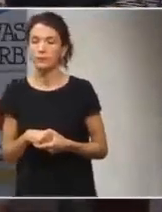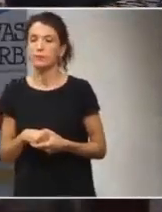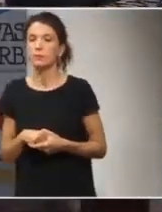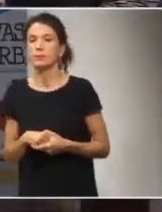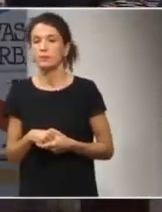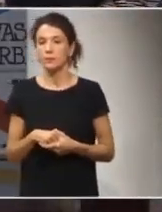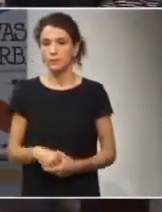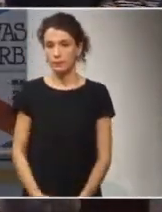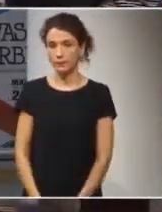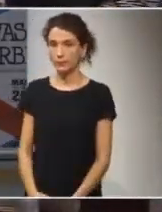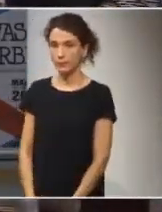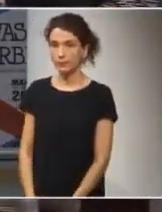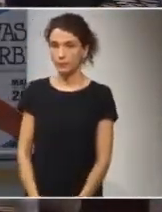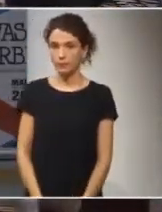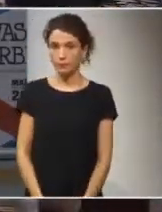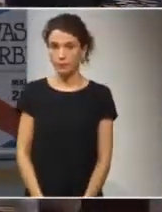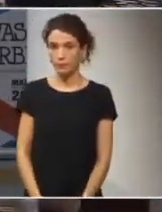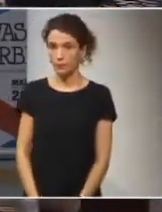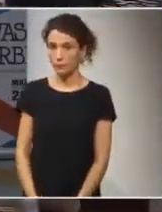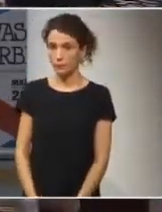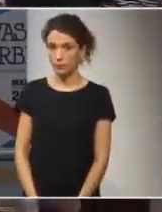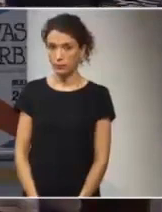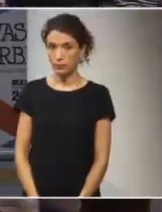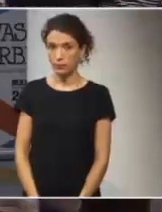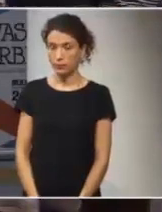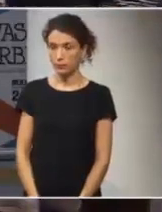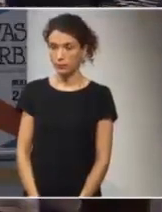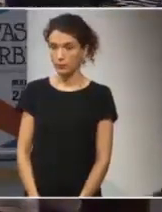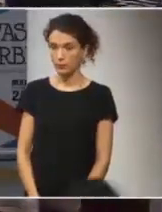Humanity's Future, The Steps Towards the Universal Human Nation.